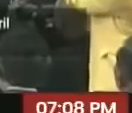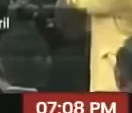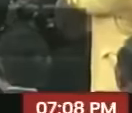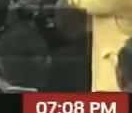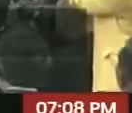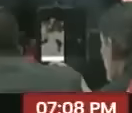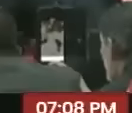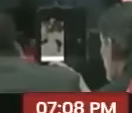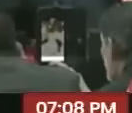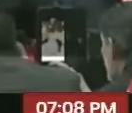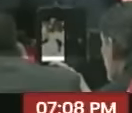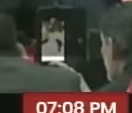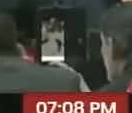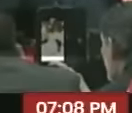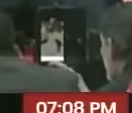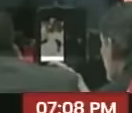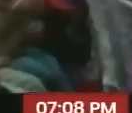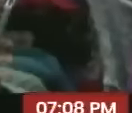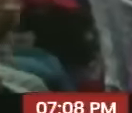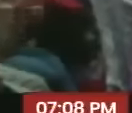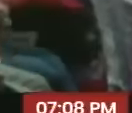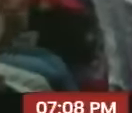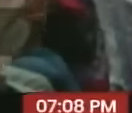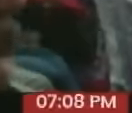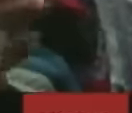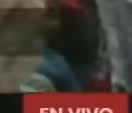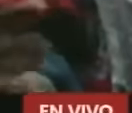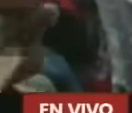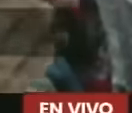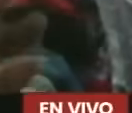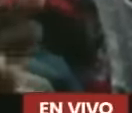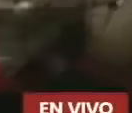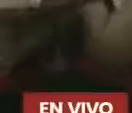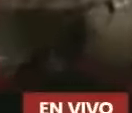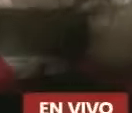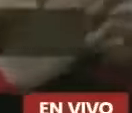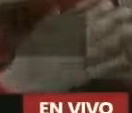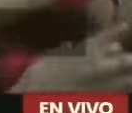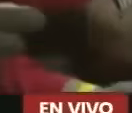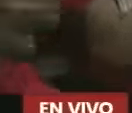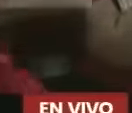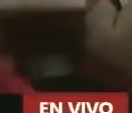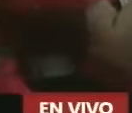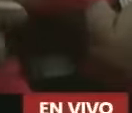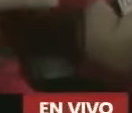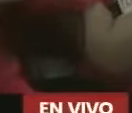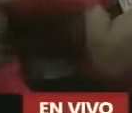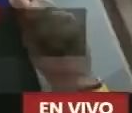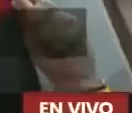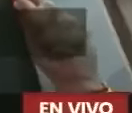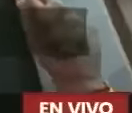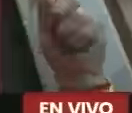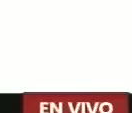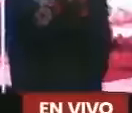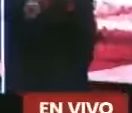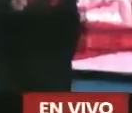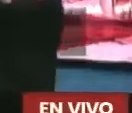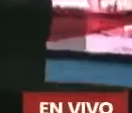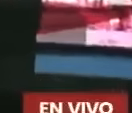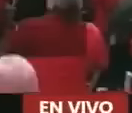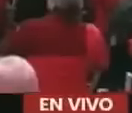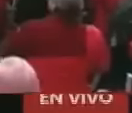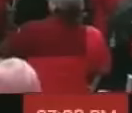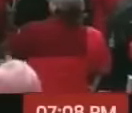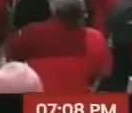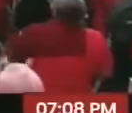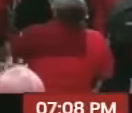con 20 nuevos inversionistas todos internacionales que se meten a producir petróleo y gas en Venezuela en